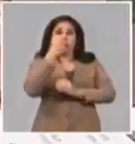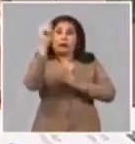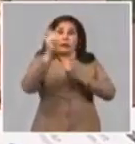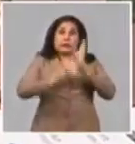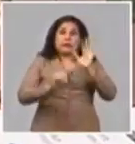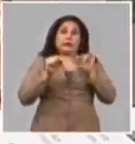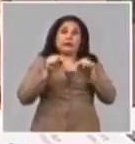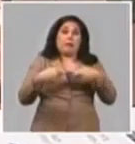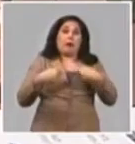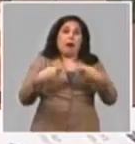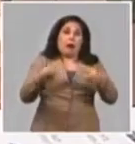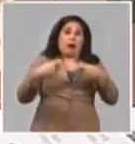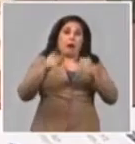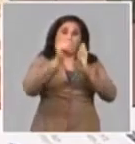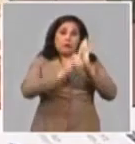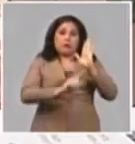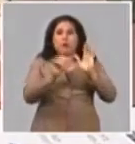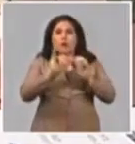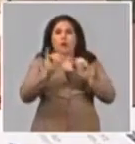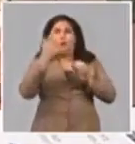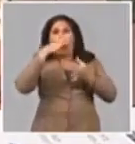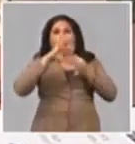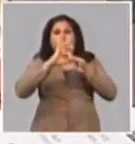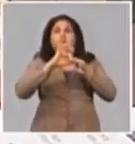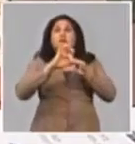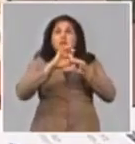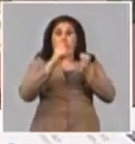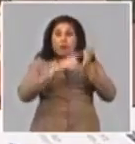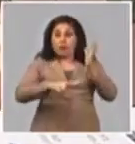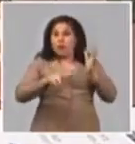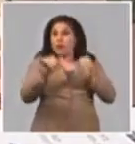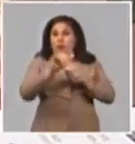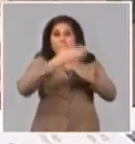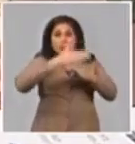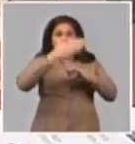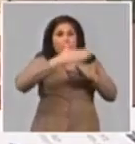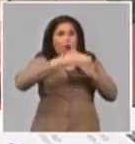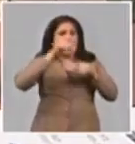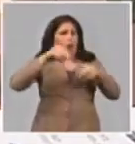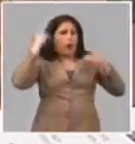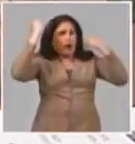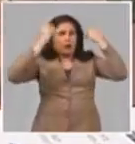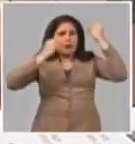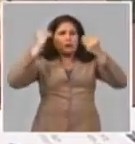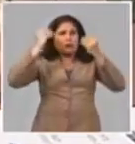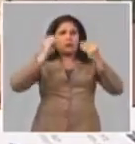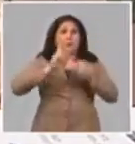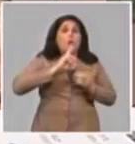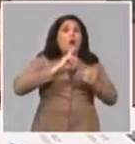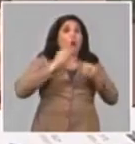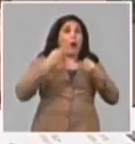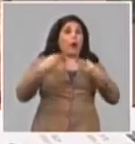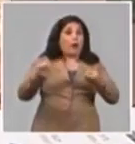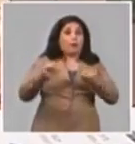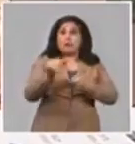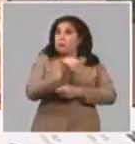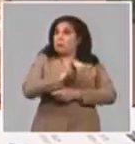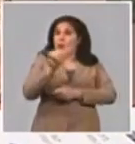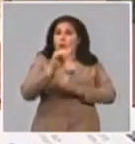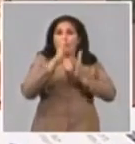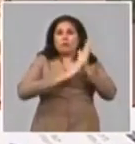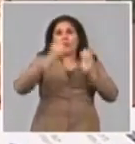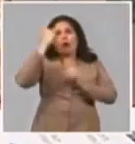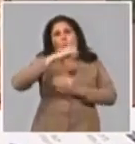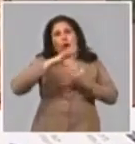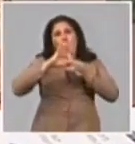la energía como si estuviéramos en agosto hay provincias del país como Santiago que hoy analizamos que se está consumiendo igual que si estuviéramos en medio de